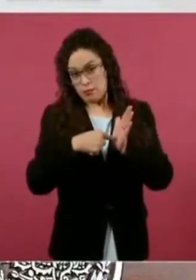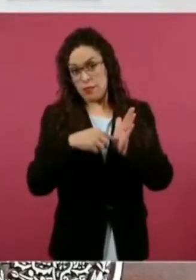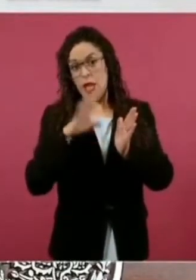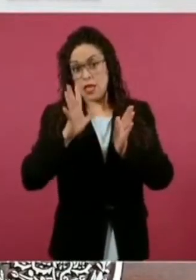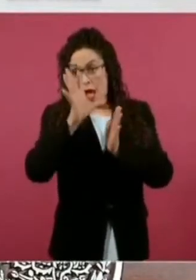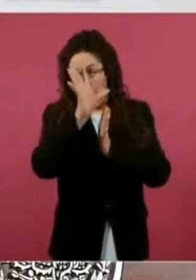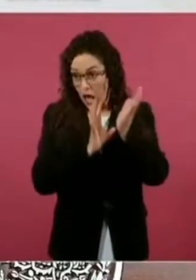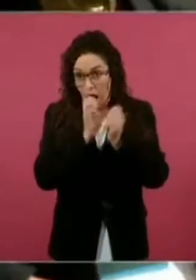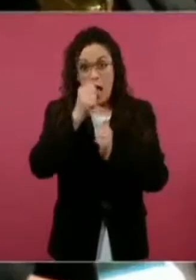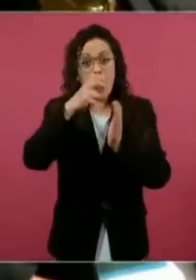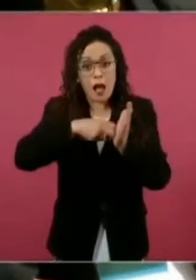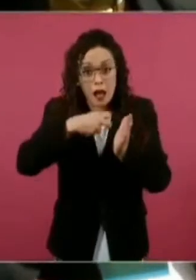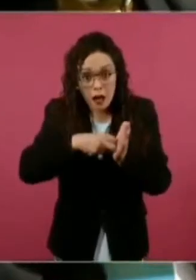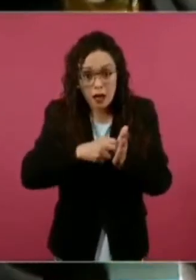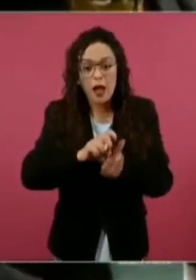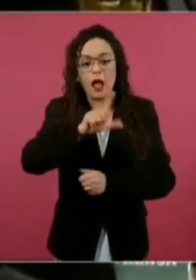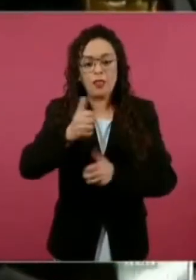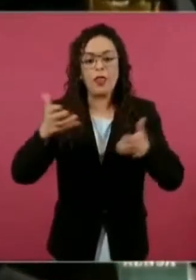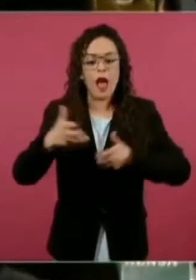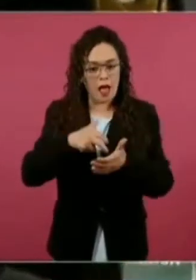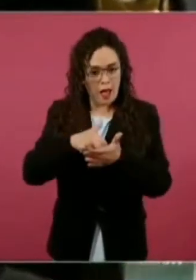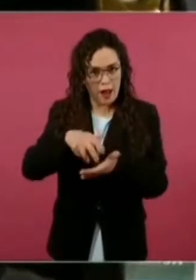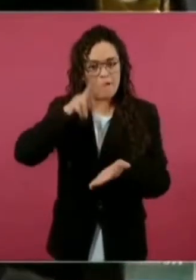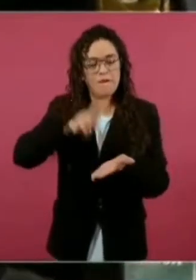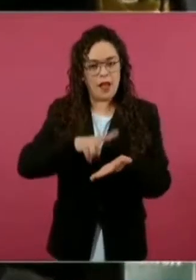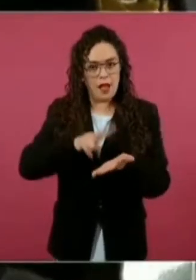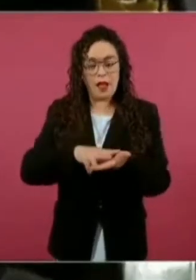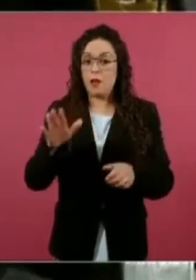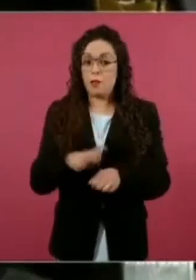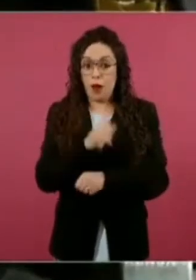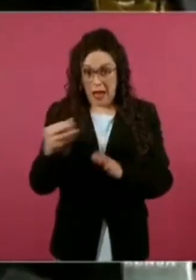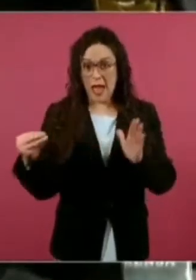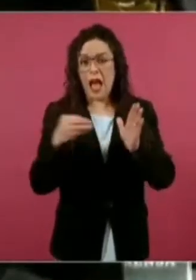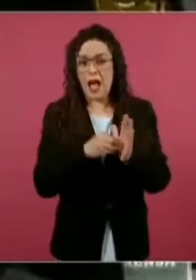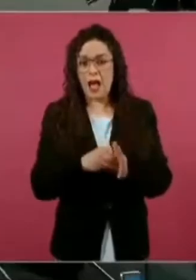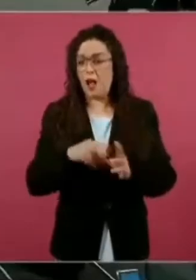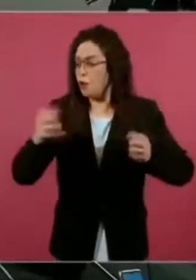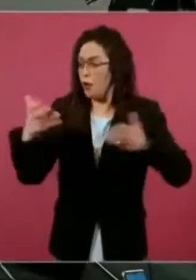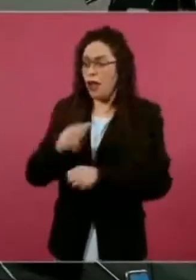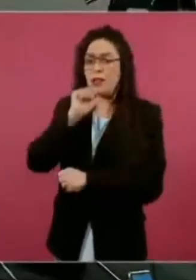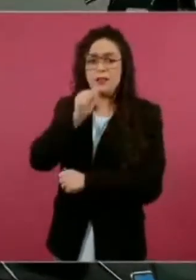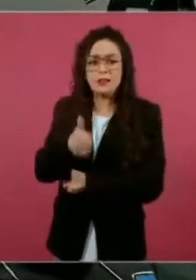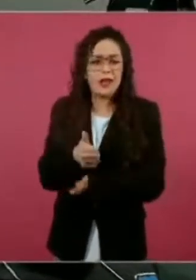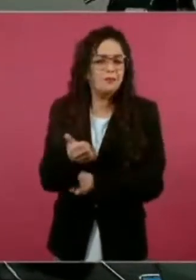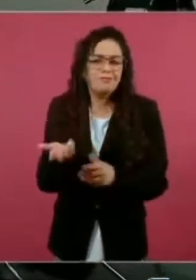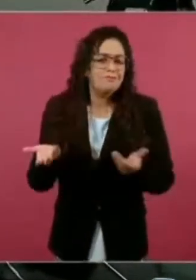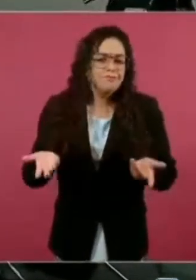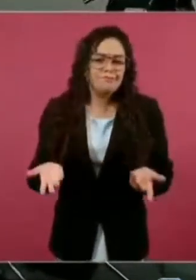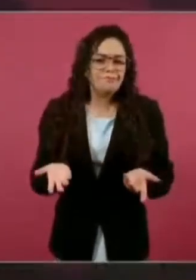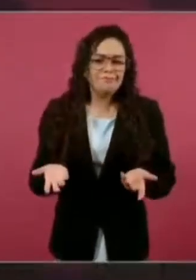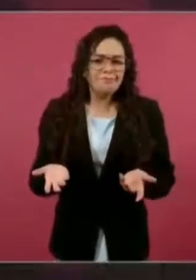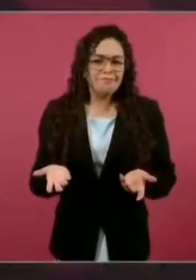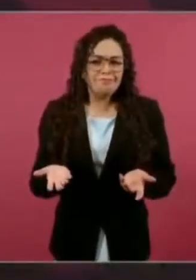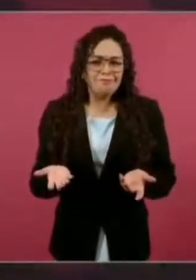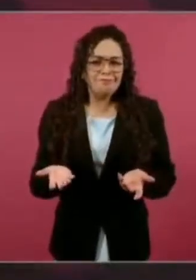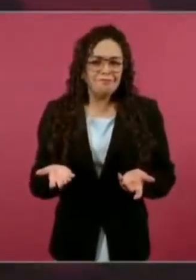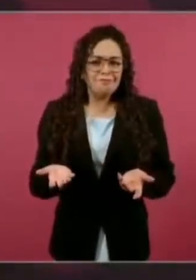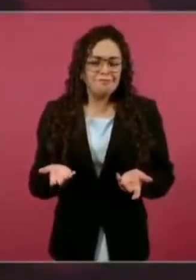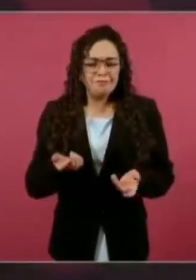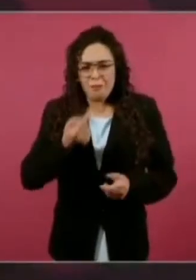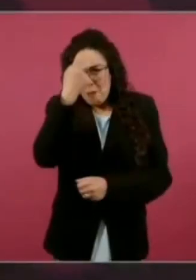porque si no se aplica, se convierte en letra muerta